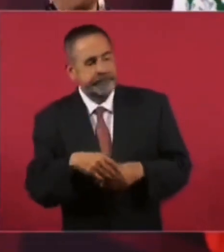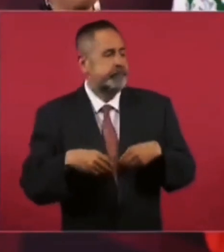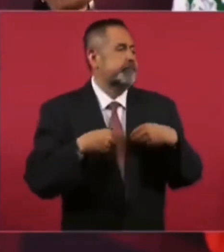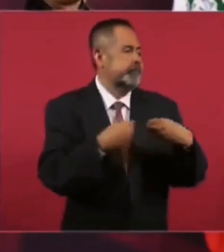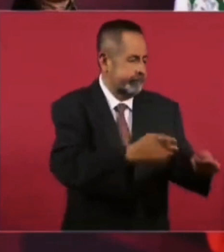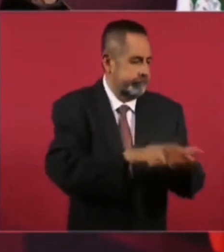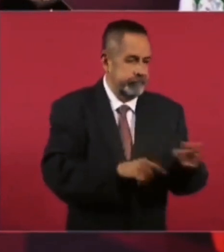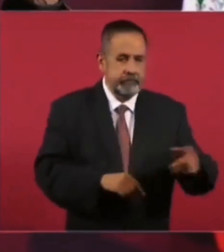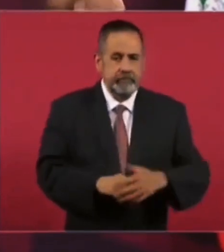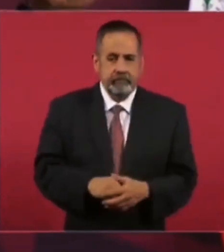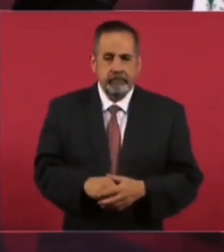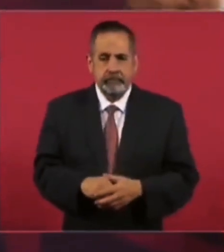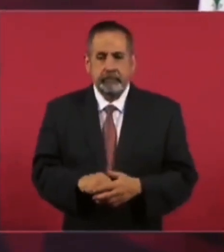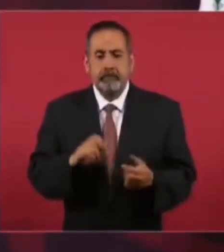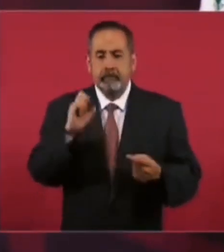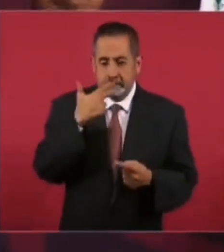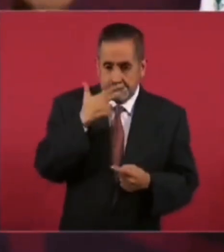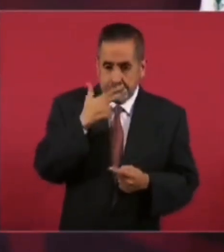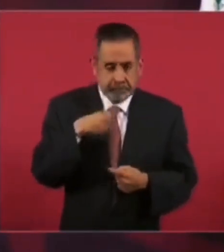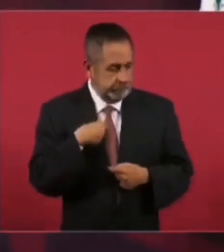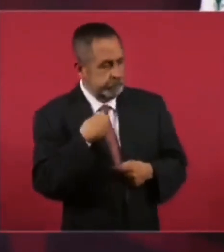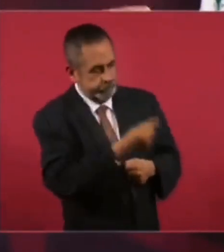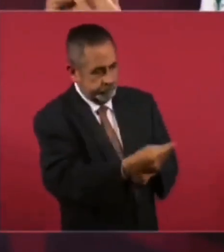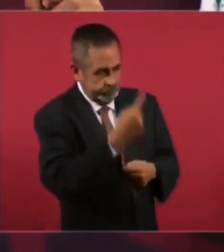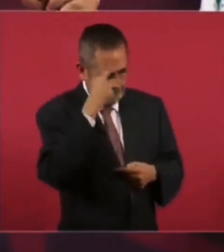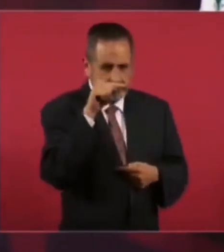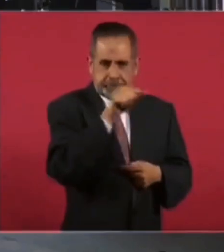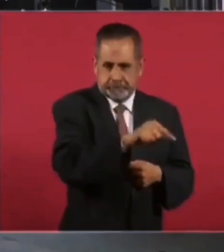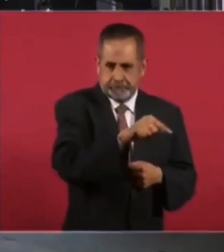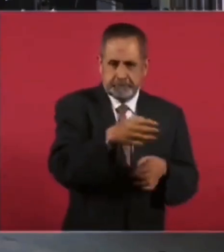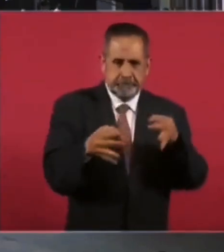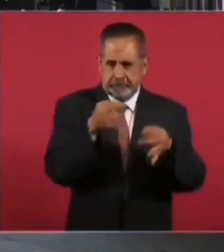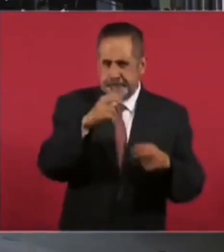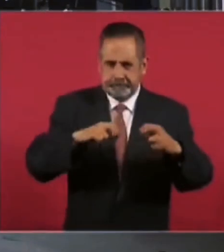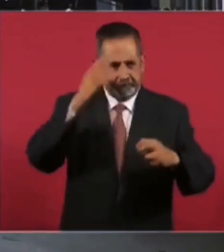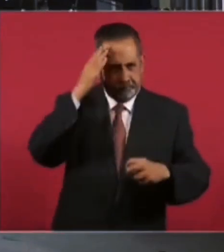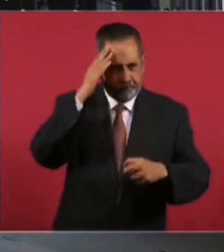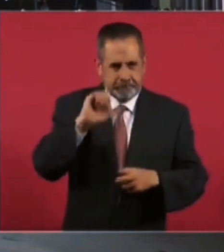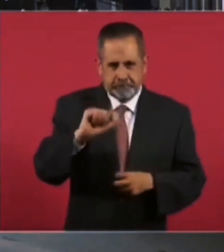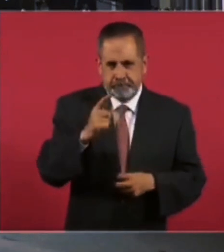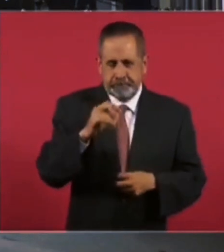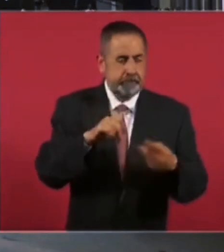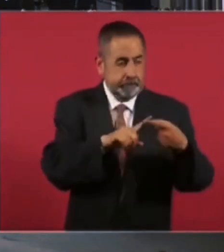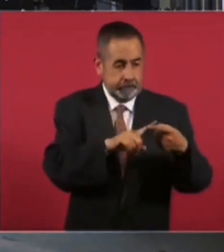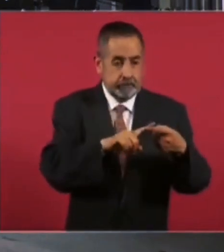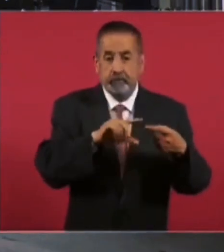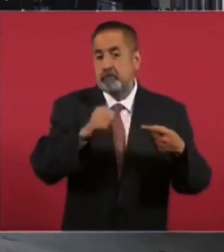Pero llega primero la de Chihuahua y le entregan el caso a este ministro. Llega